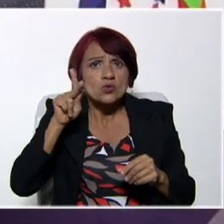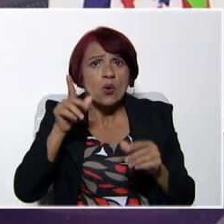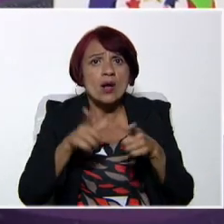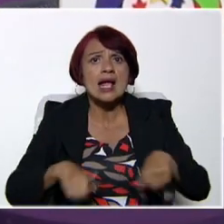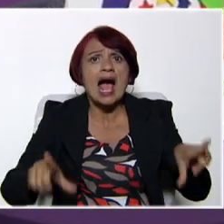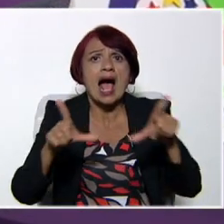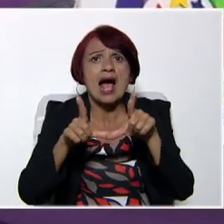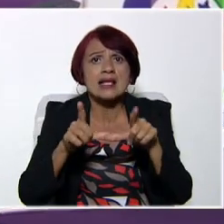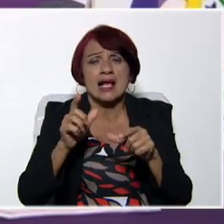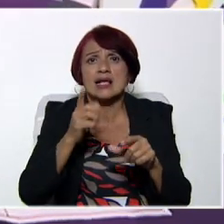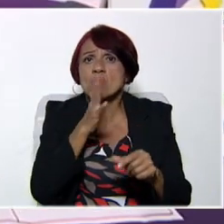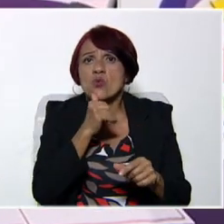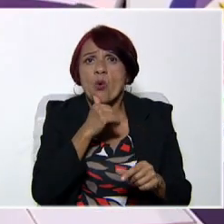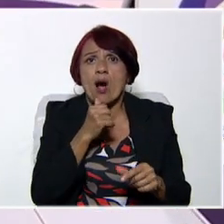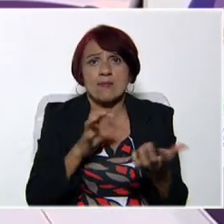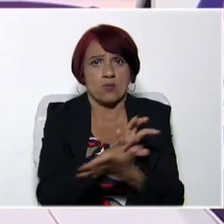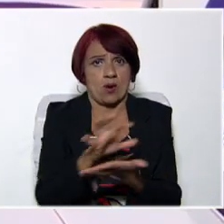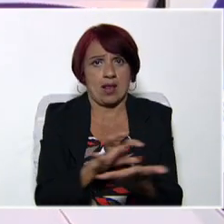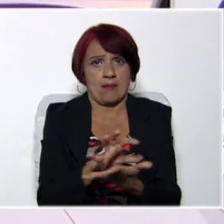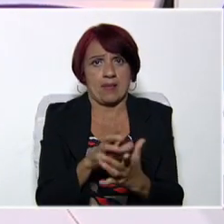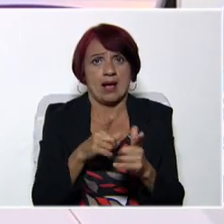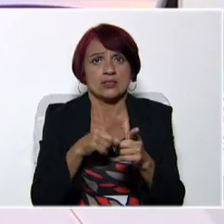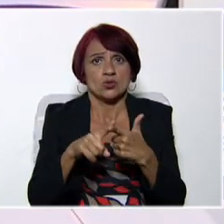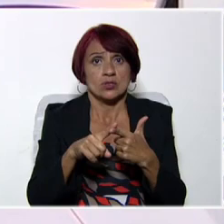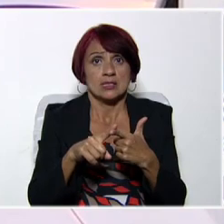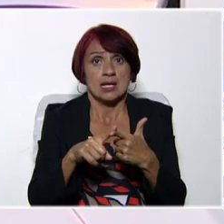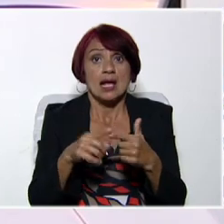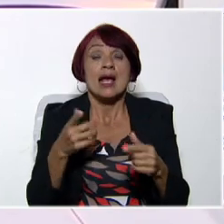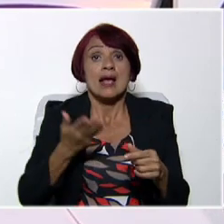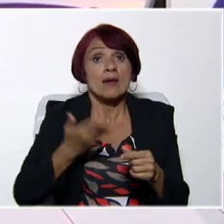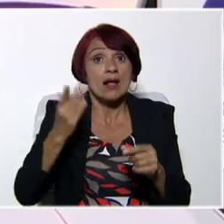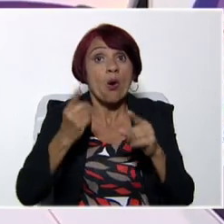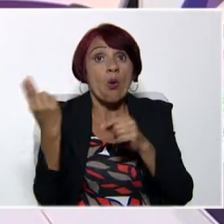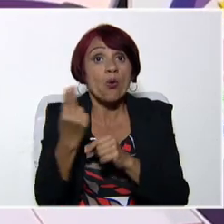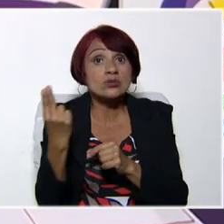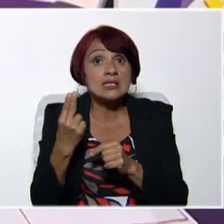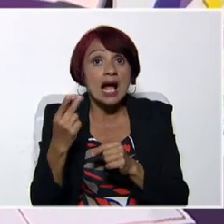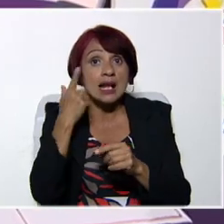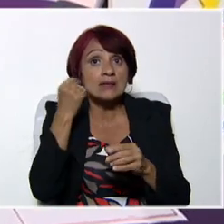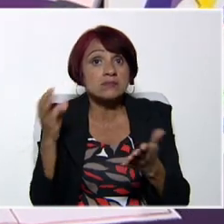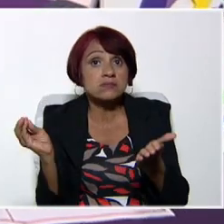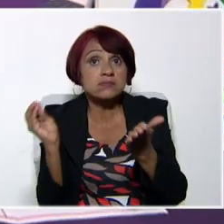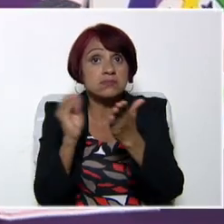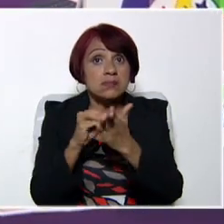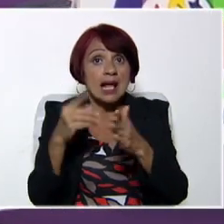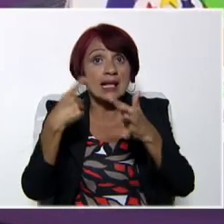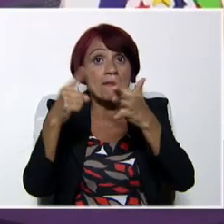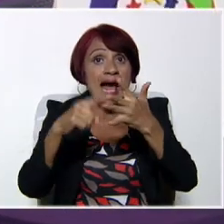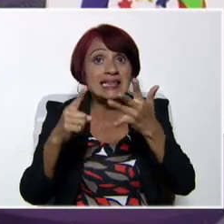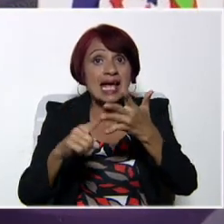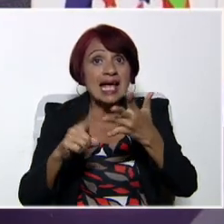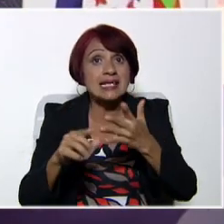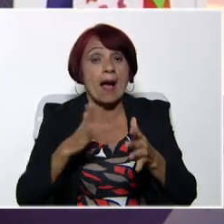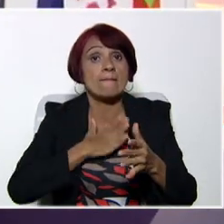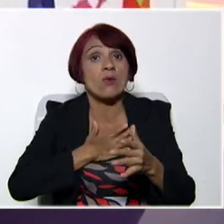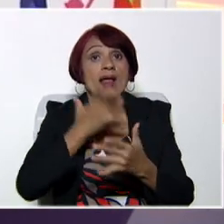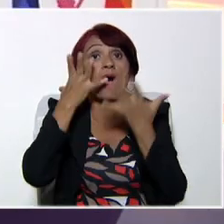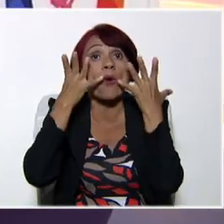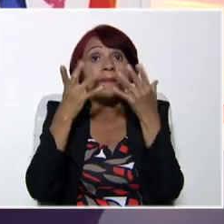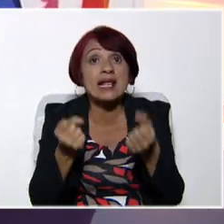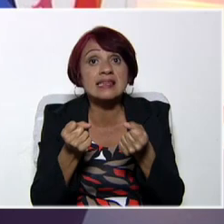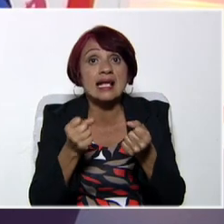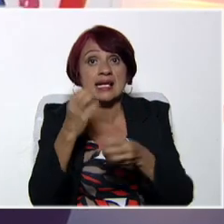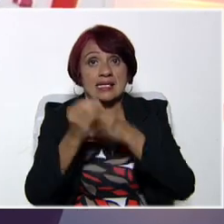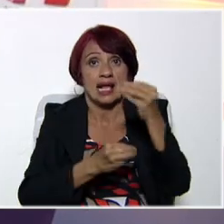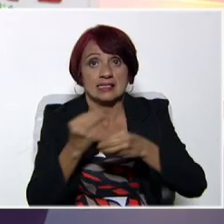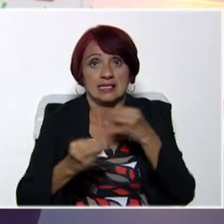sin ninguna dificultad. Lo que tenemos que hacer es utilizar esas adaptaciones curriculares para que él pueda comprender lo